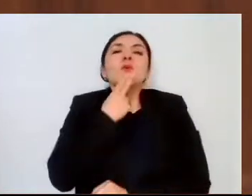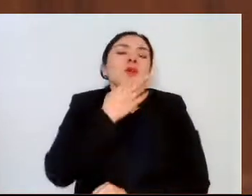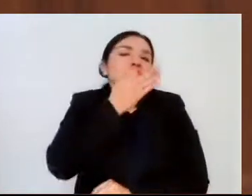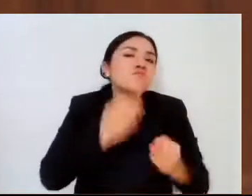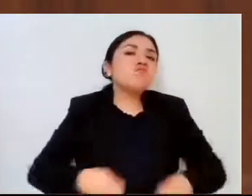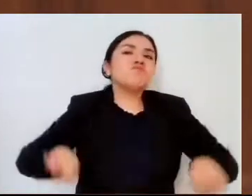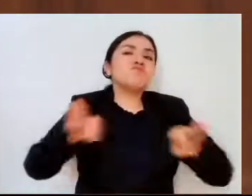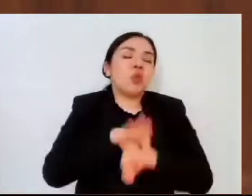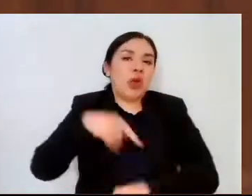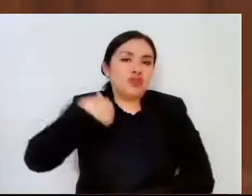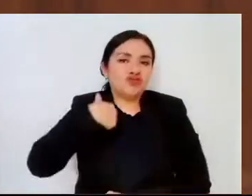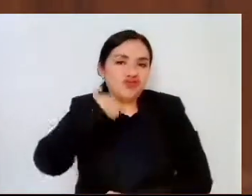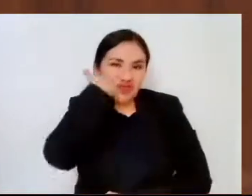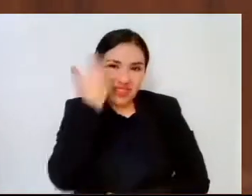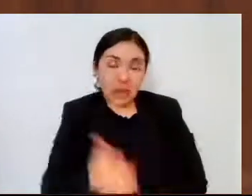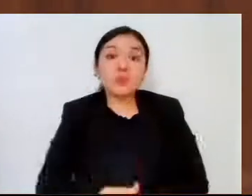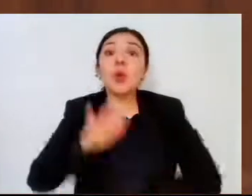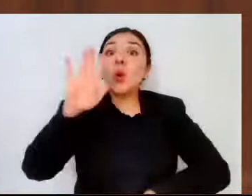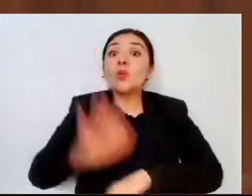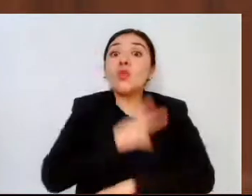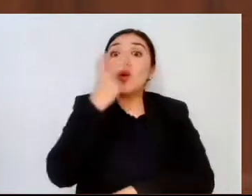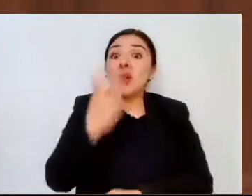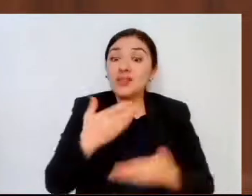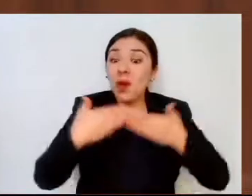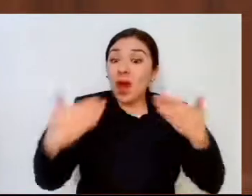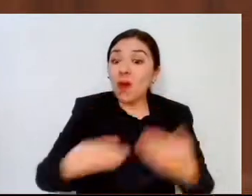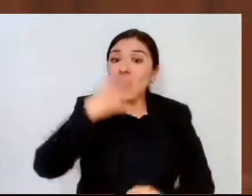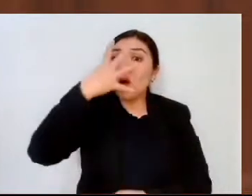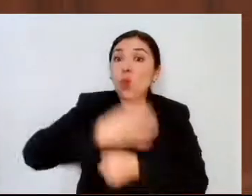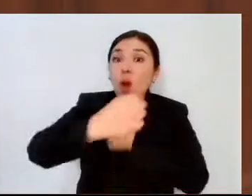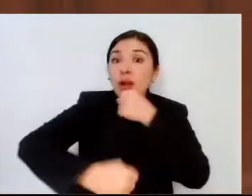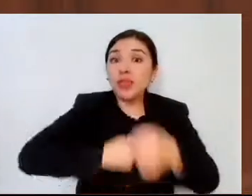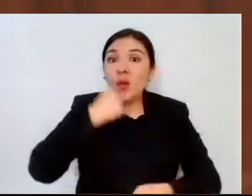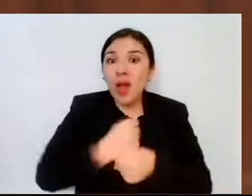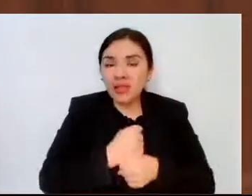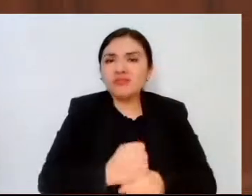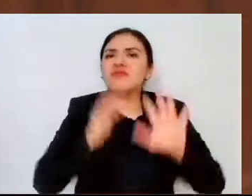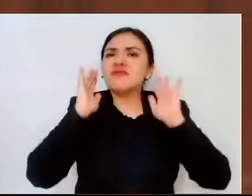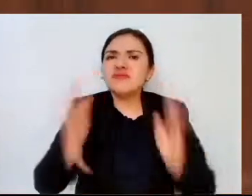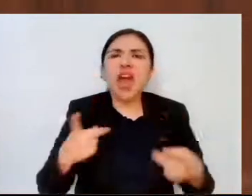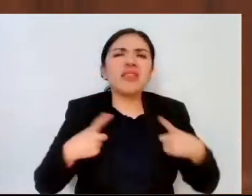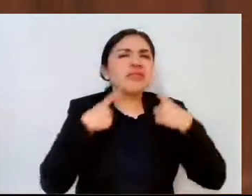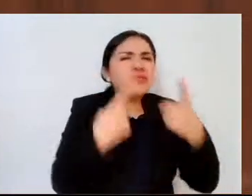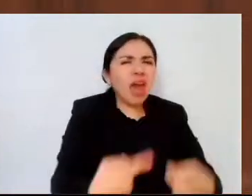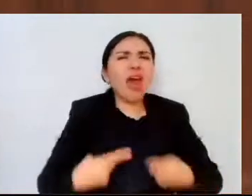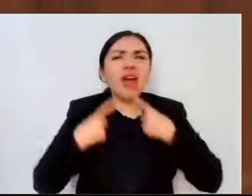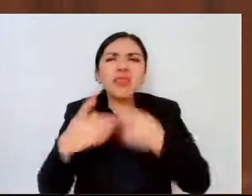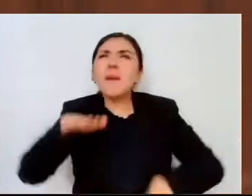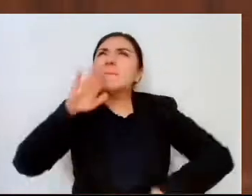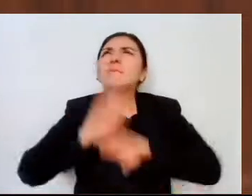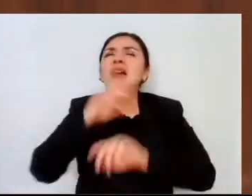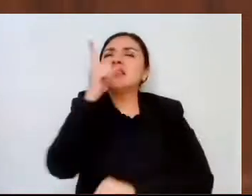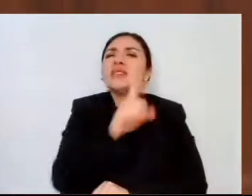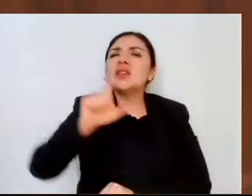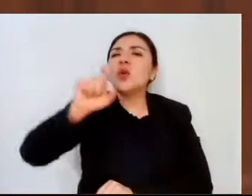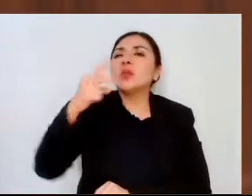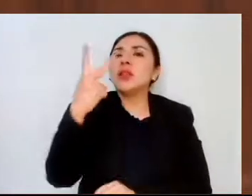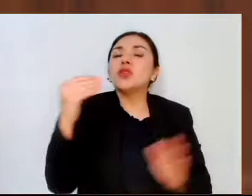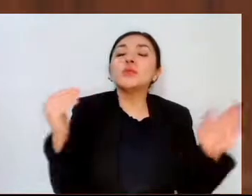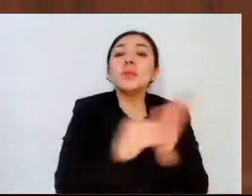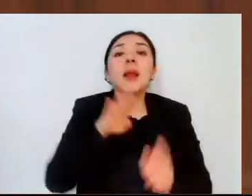Por ello, en este cuarto año hemos entregado más de 122 mil becas